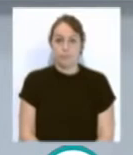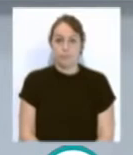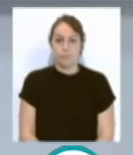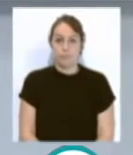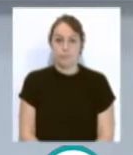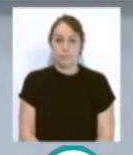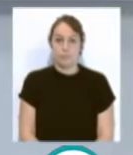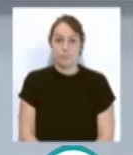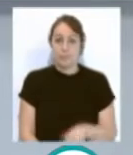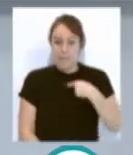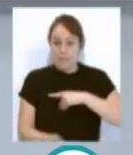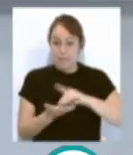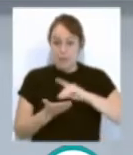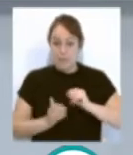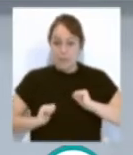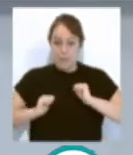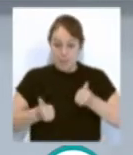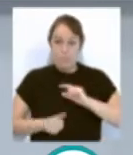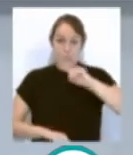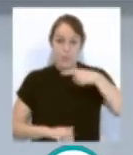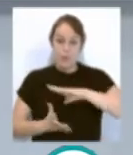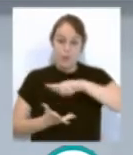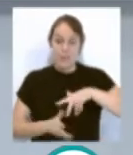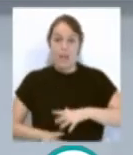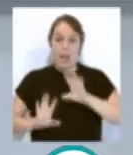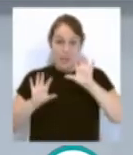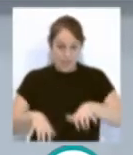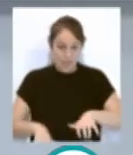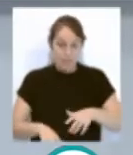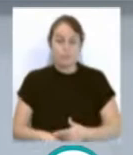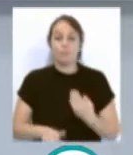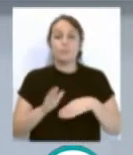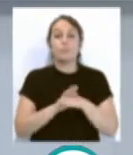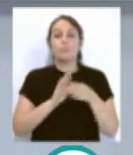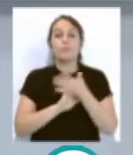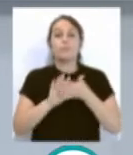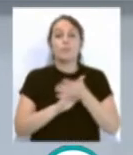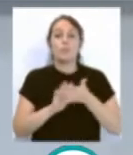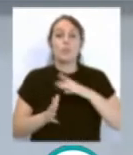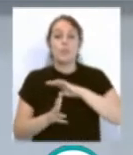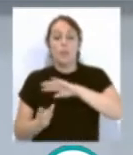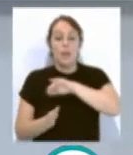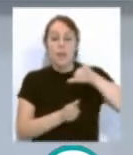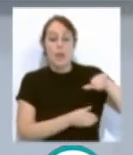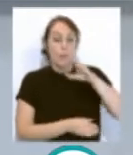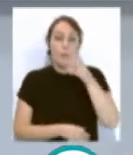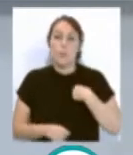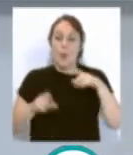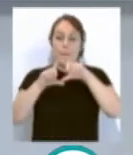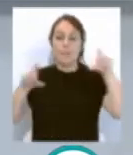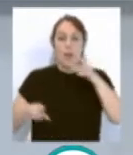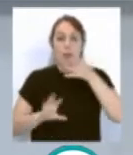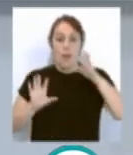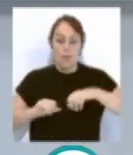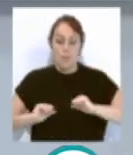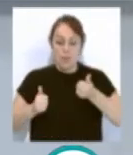Pues con este dato comenzamos nuestra primera edición de Noticias Cádiz y continuamos con otras noticias porque Aguas de Cádiz inicia